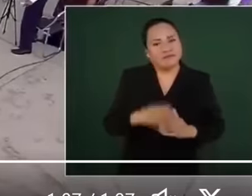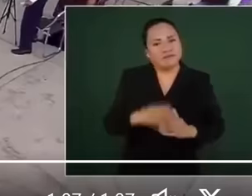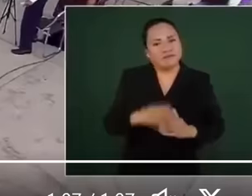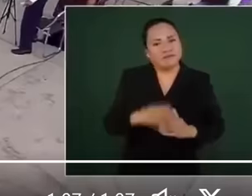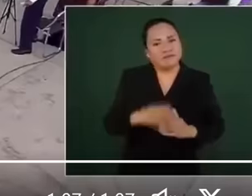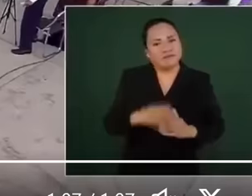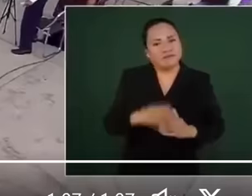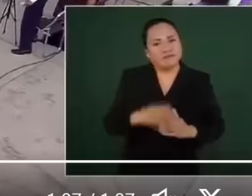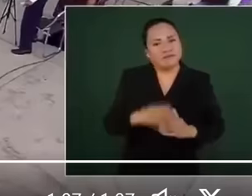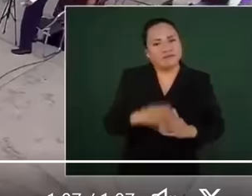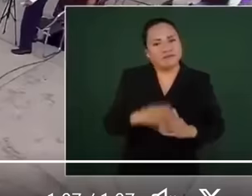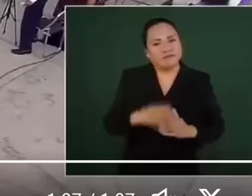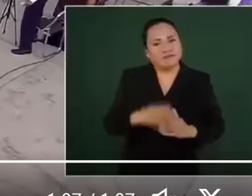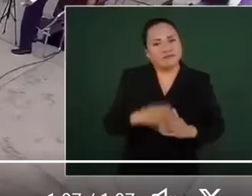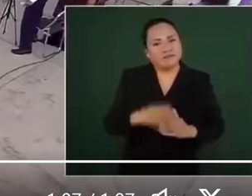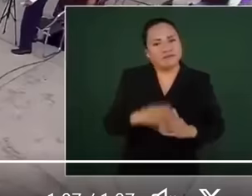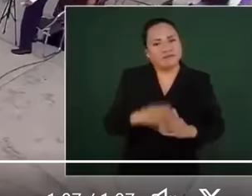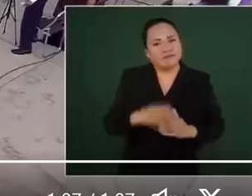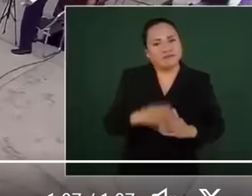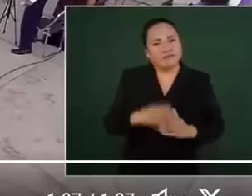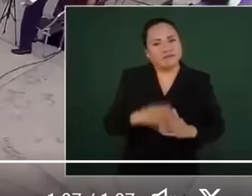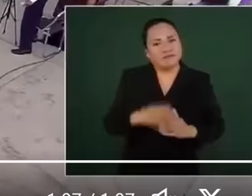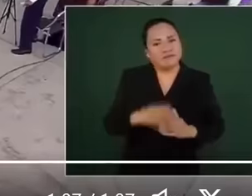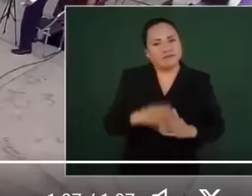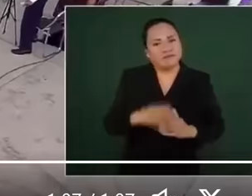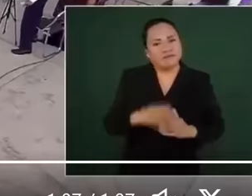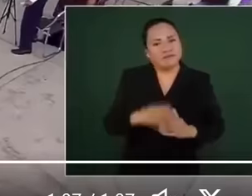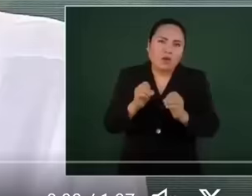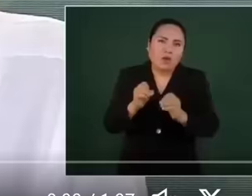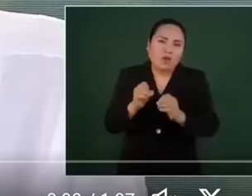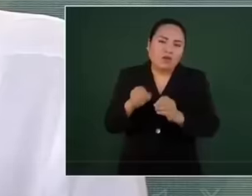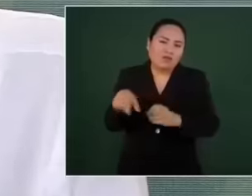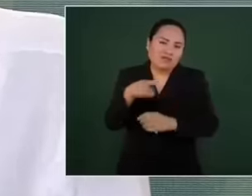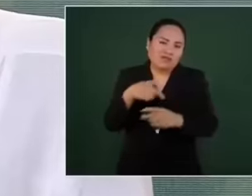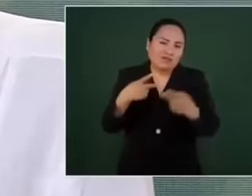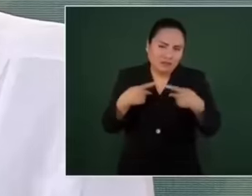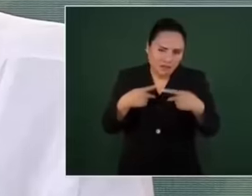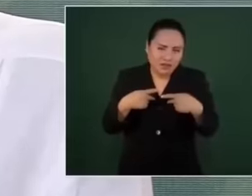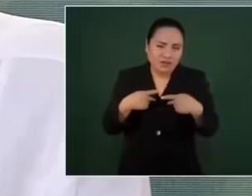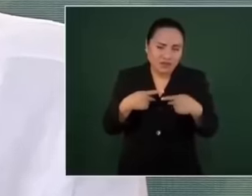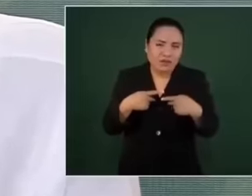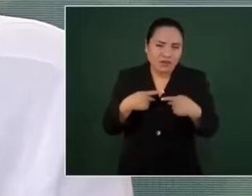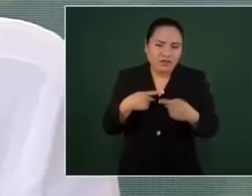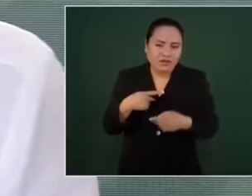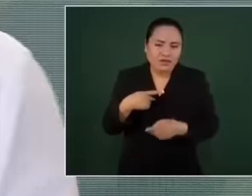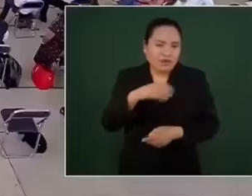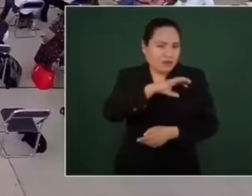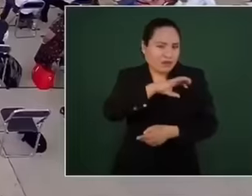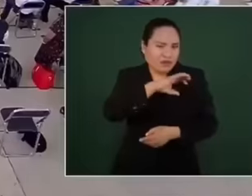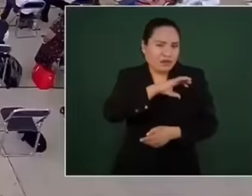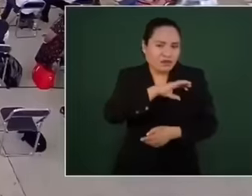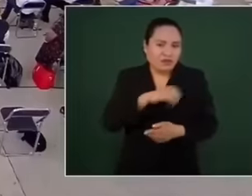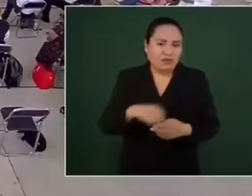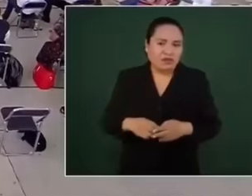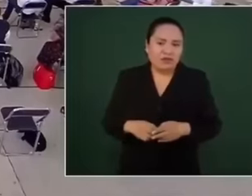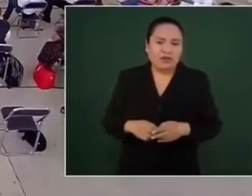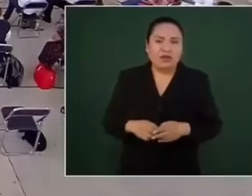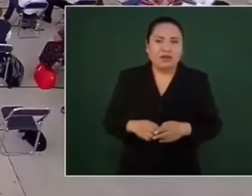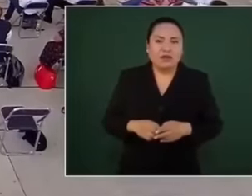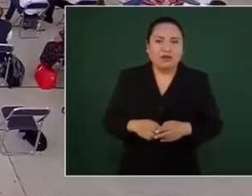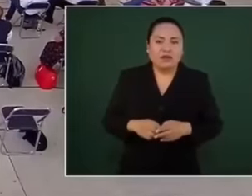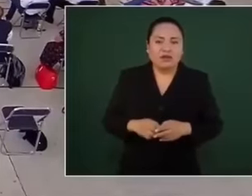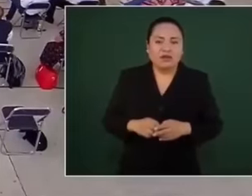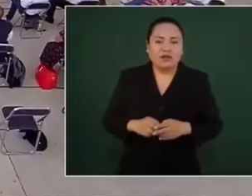calumniadora, y sí parece que sí se lo merece el presidente López Obrador, me parece en lo personal